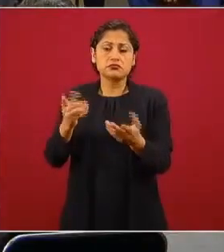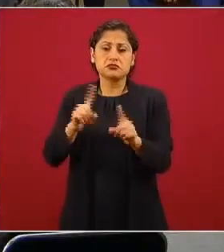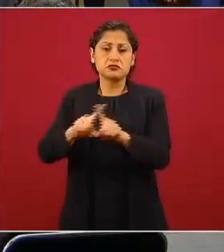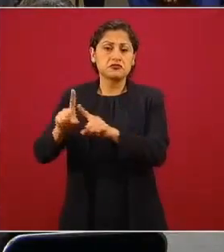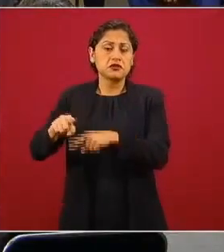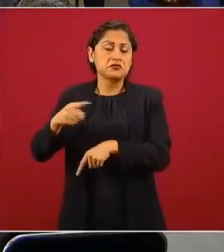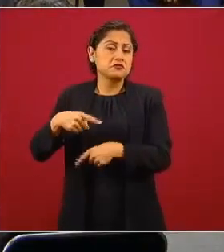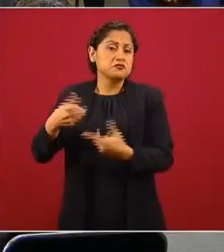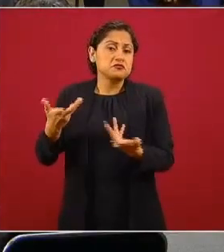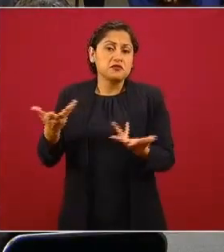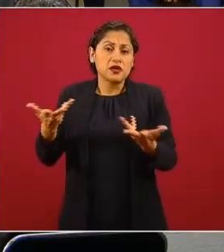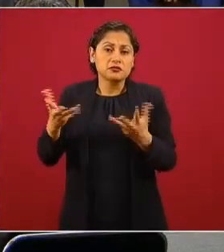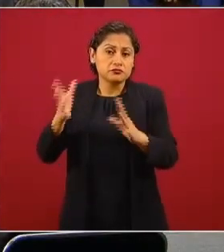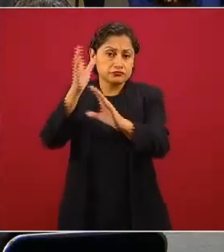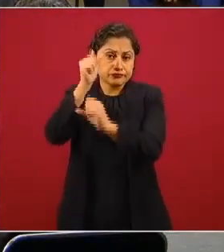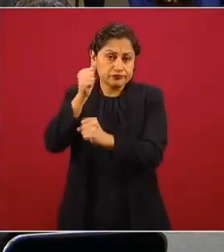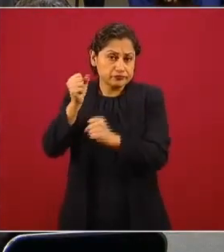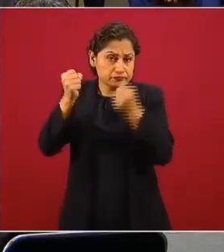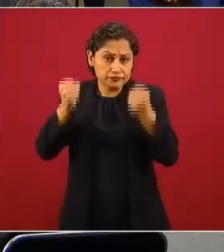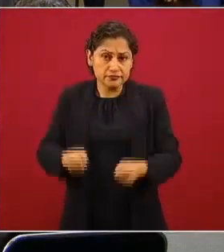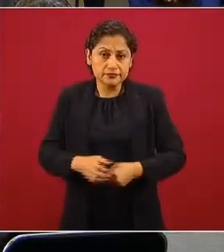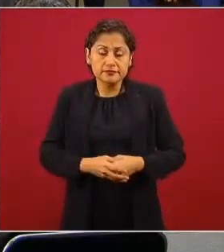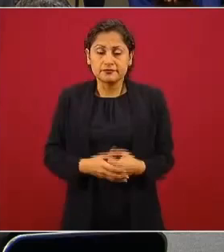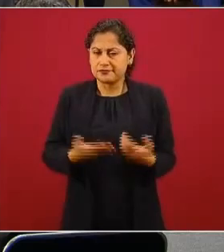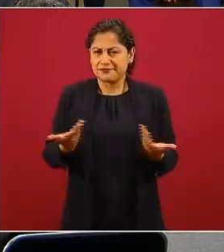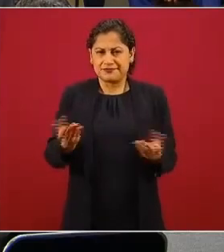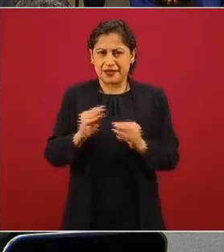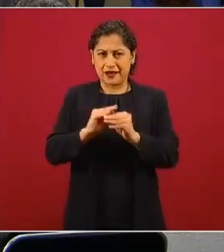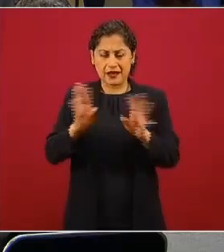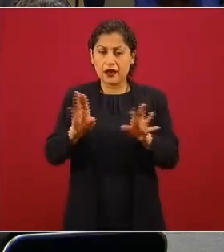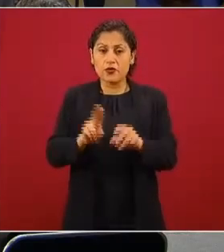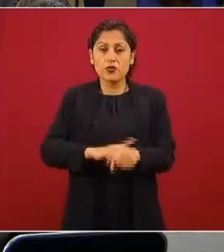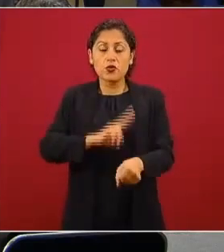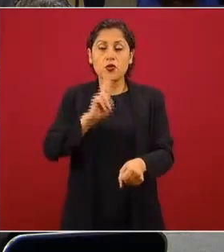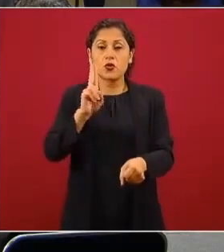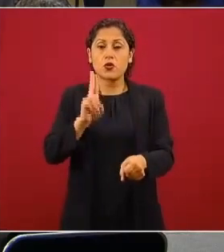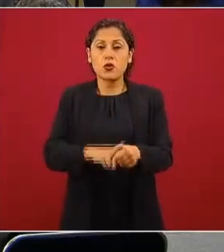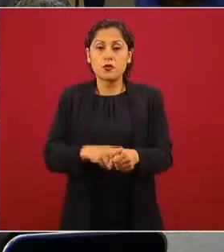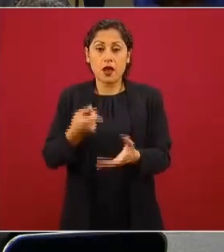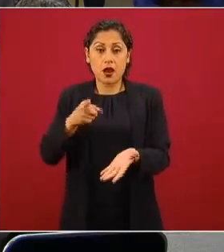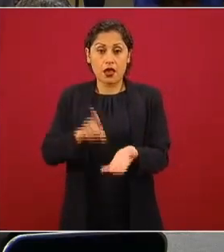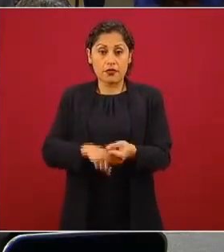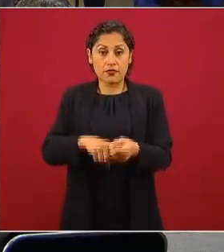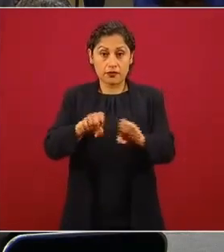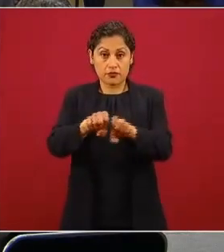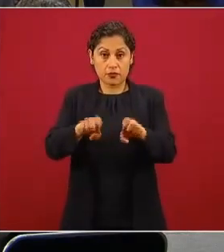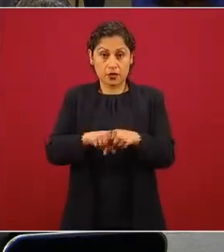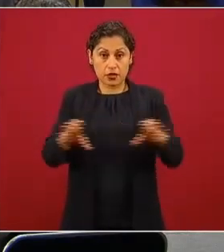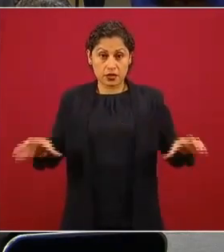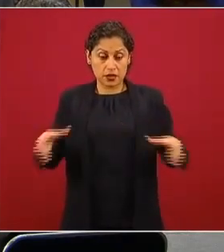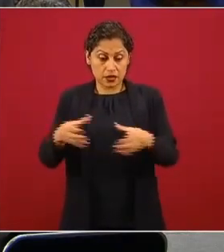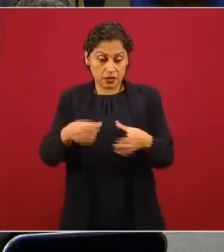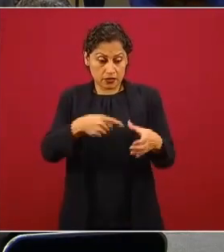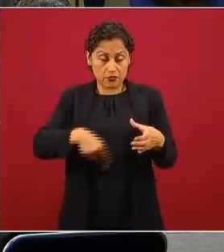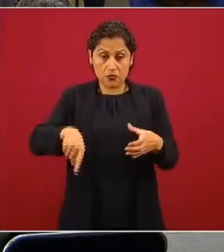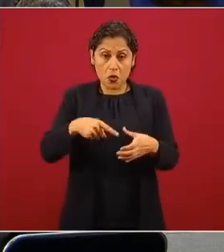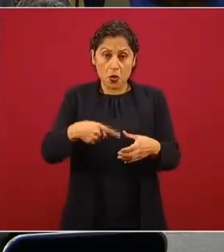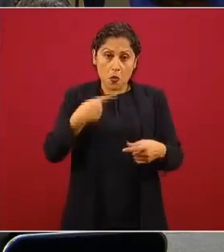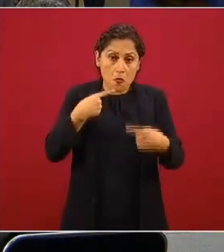ninguna manera extraño que tengamos diferencia con el sector empresarial,